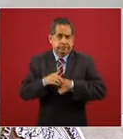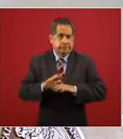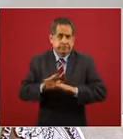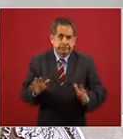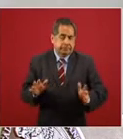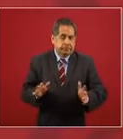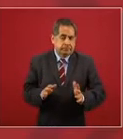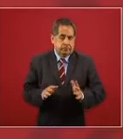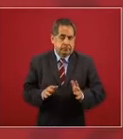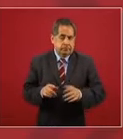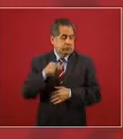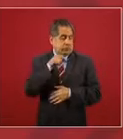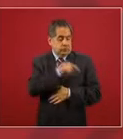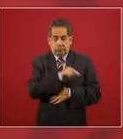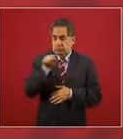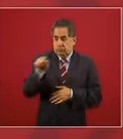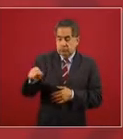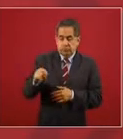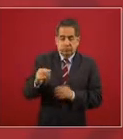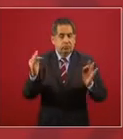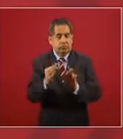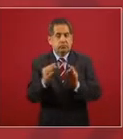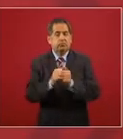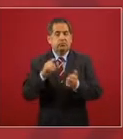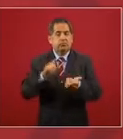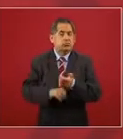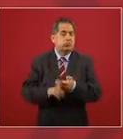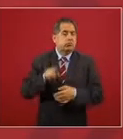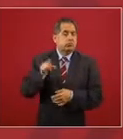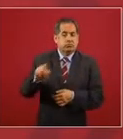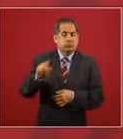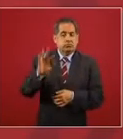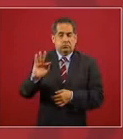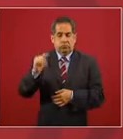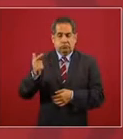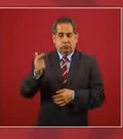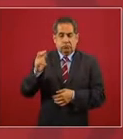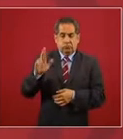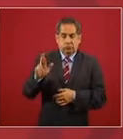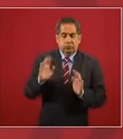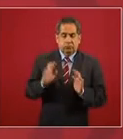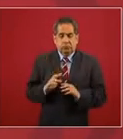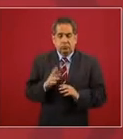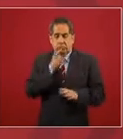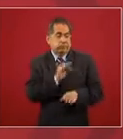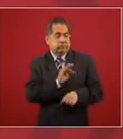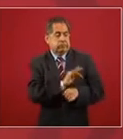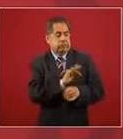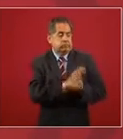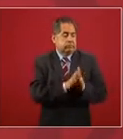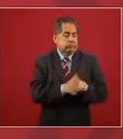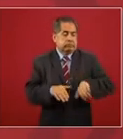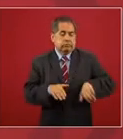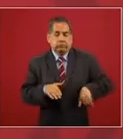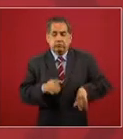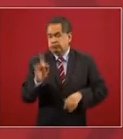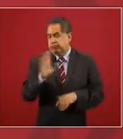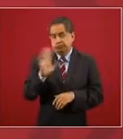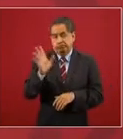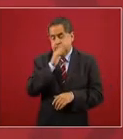ese es un asunto que tiene que ver con la fiscalía no voy a encubrir a nadie